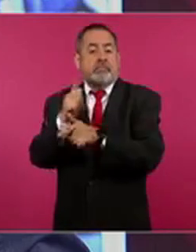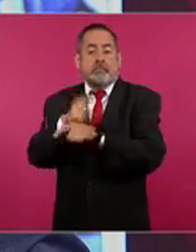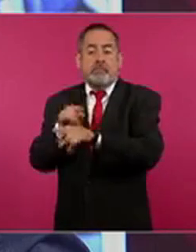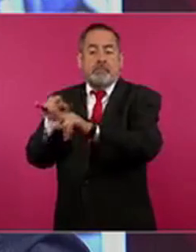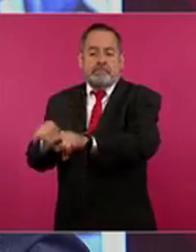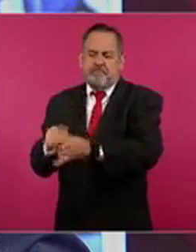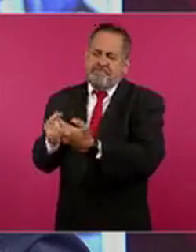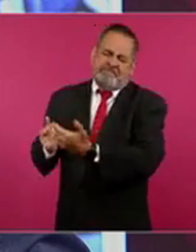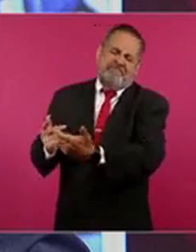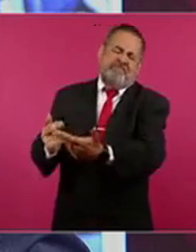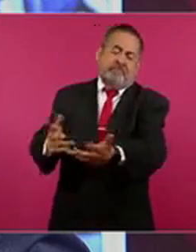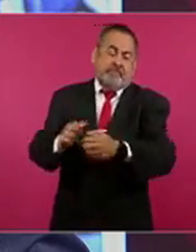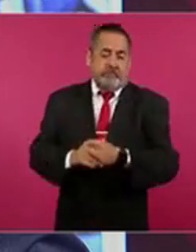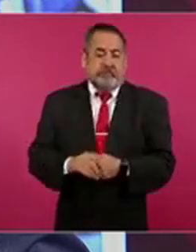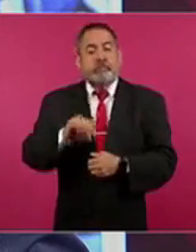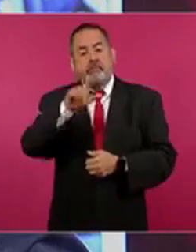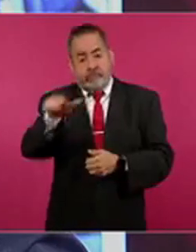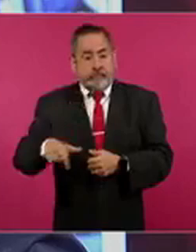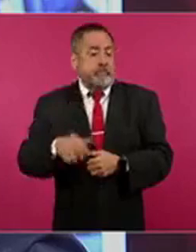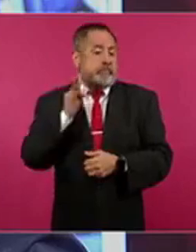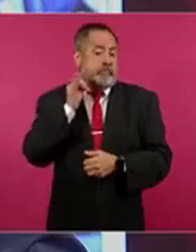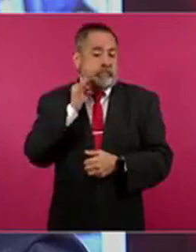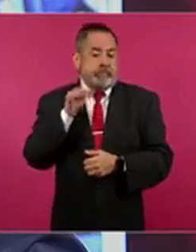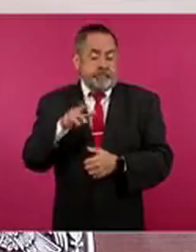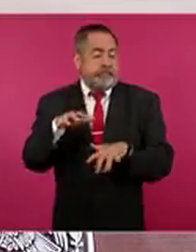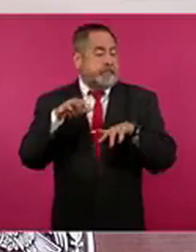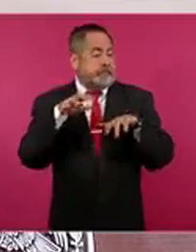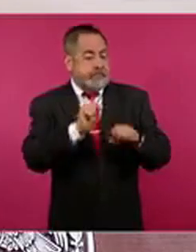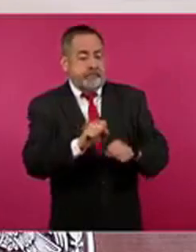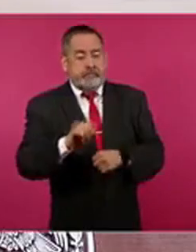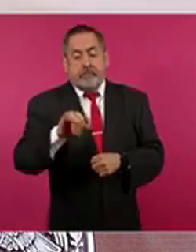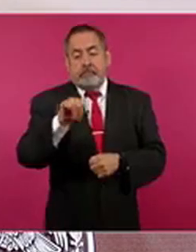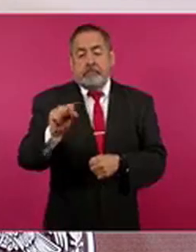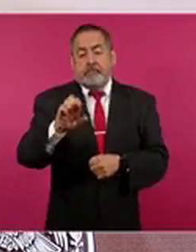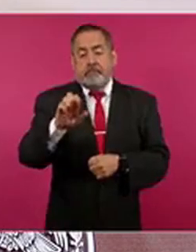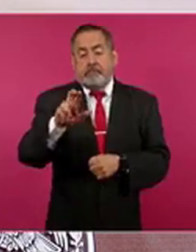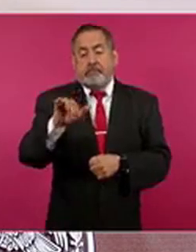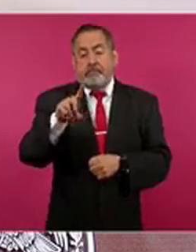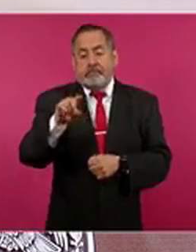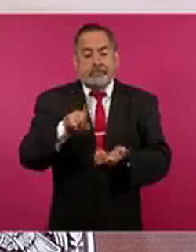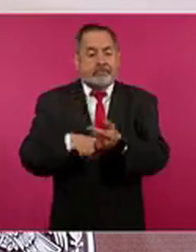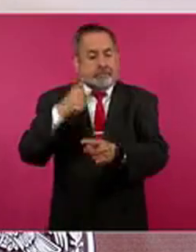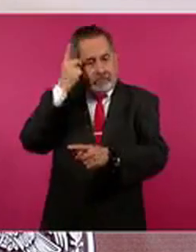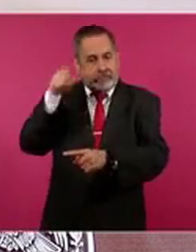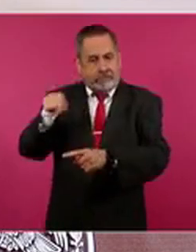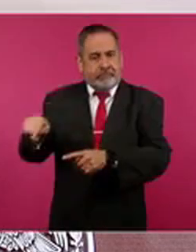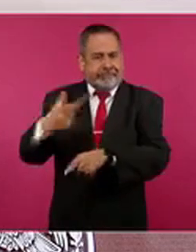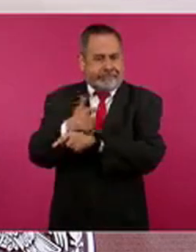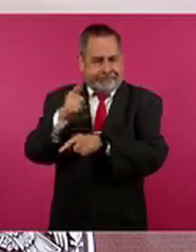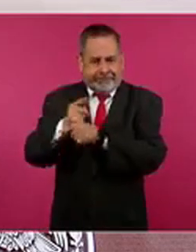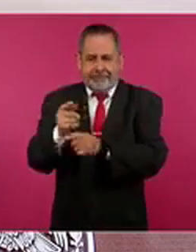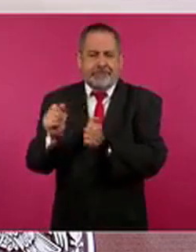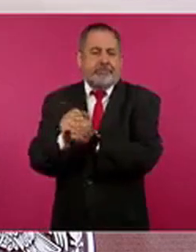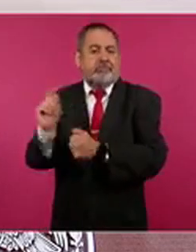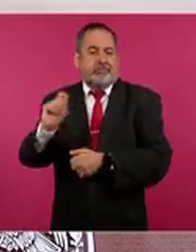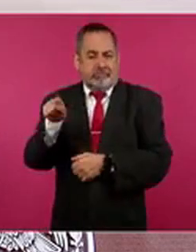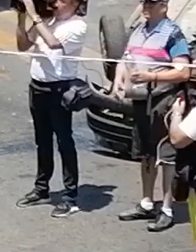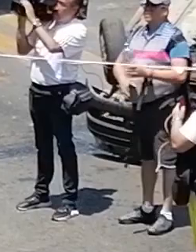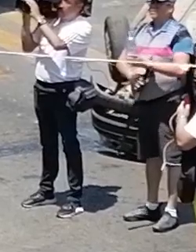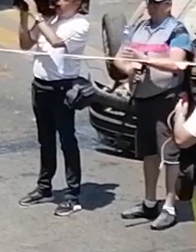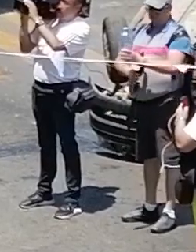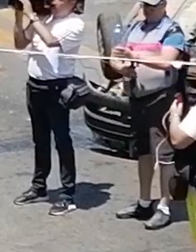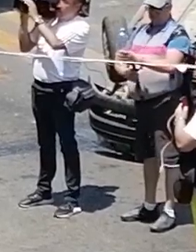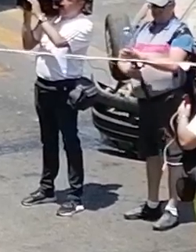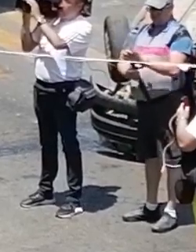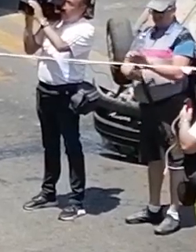feminicidio de la menor Camila fueron vinculados a proceso por el delito de feminicidio agravado y trasladados al Cerezo